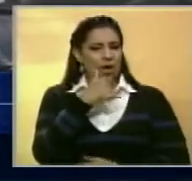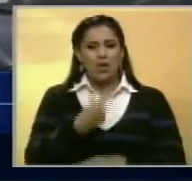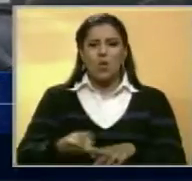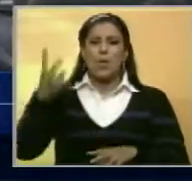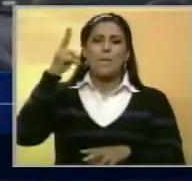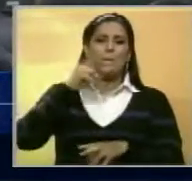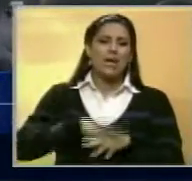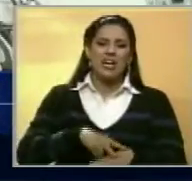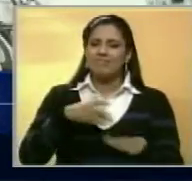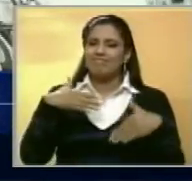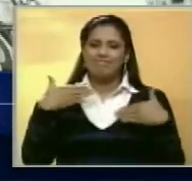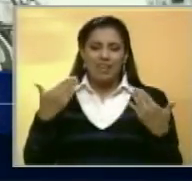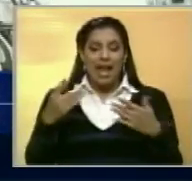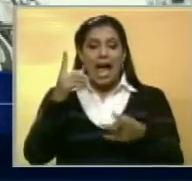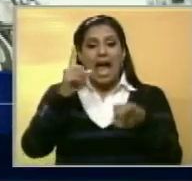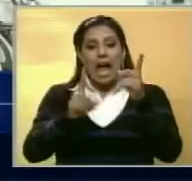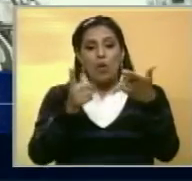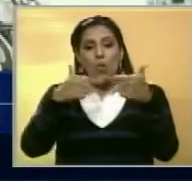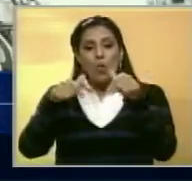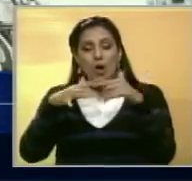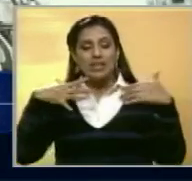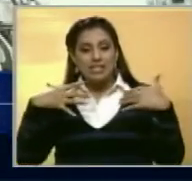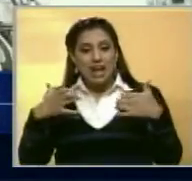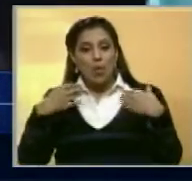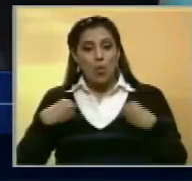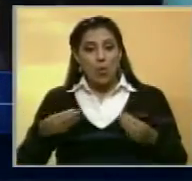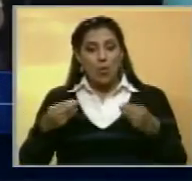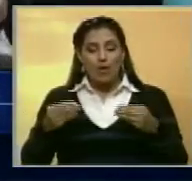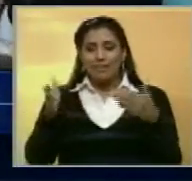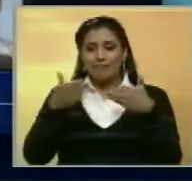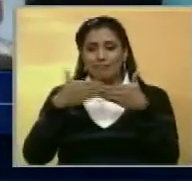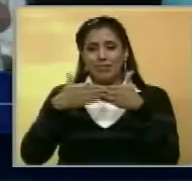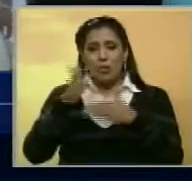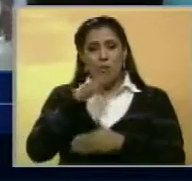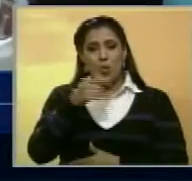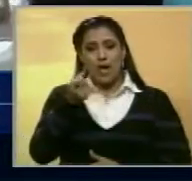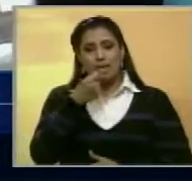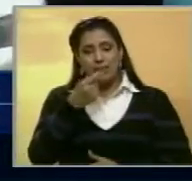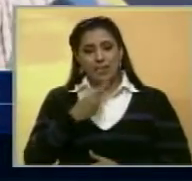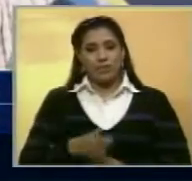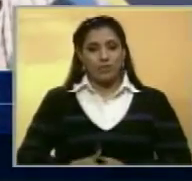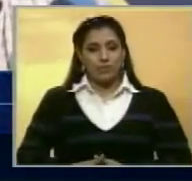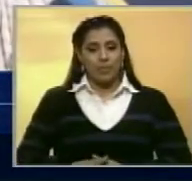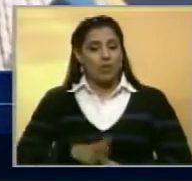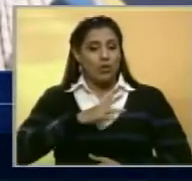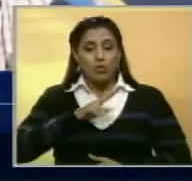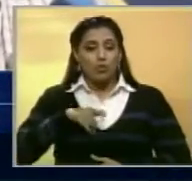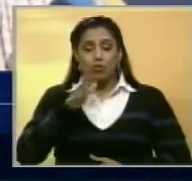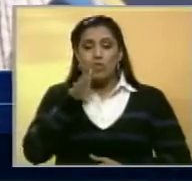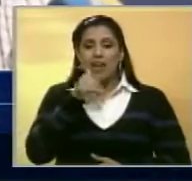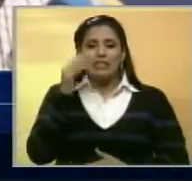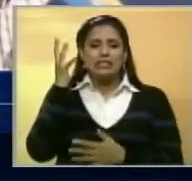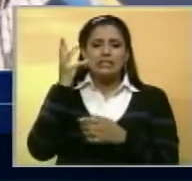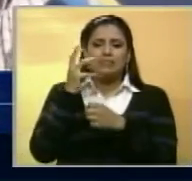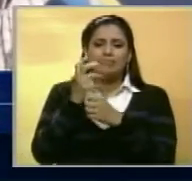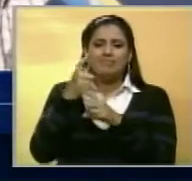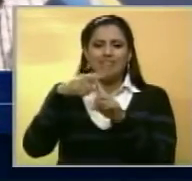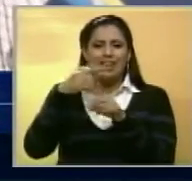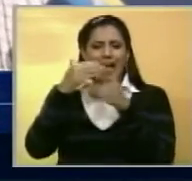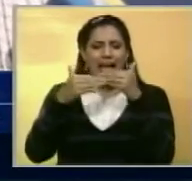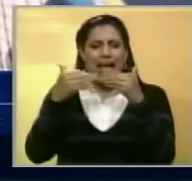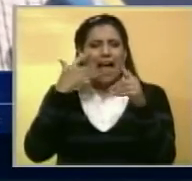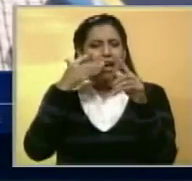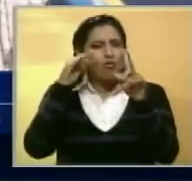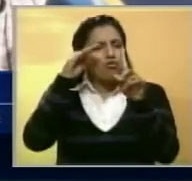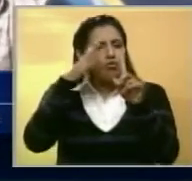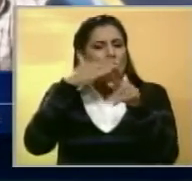sino que adicionalmente algunas áreas de salud pública están cerradas por falta de insumos. No tenemos muchas esperanzas de que las cosas mejoren